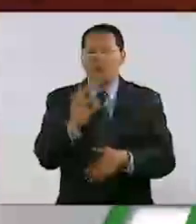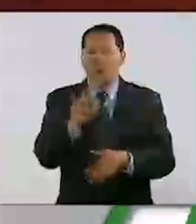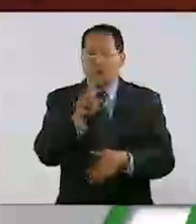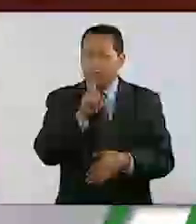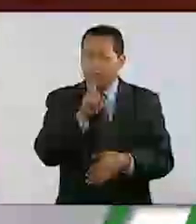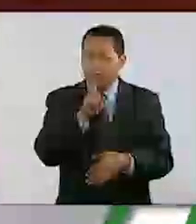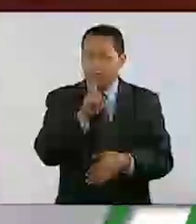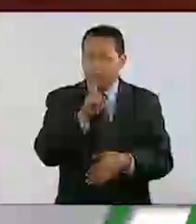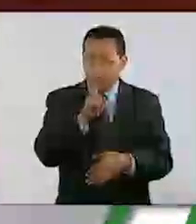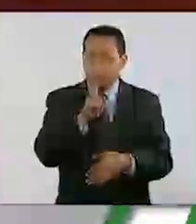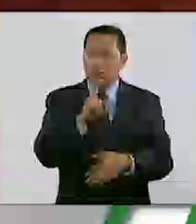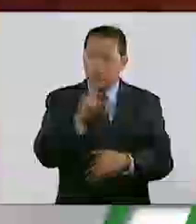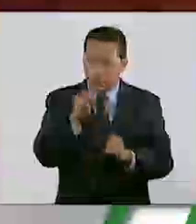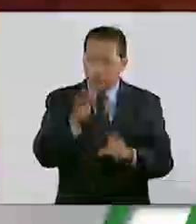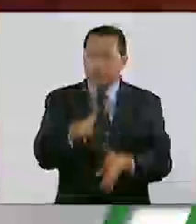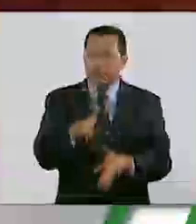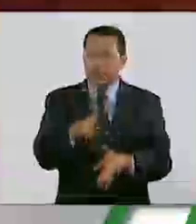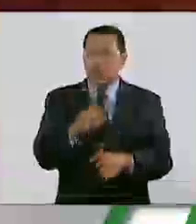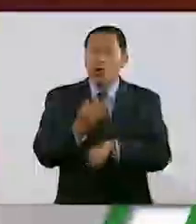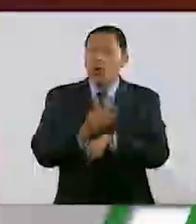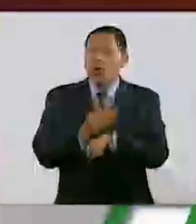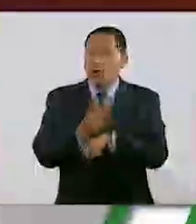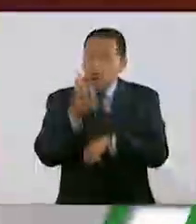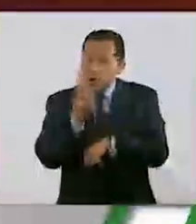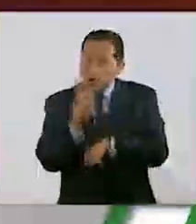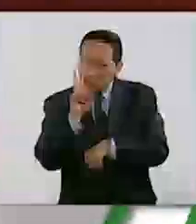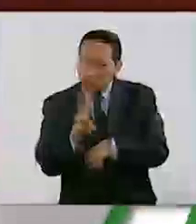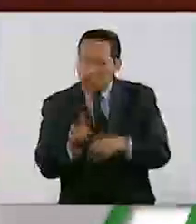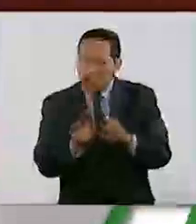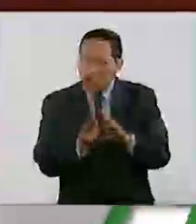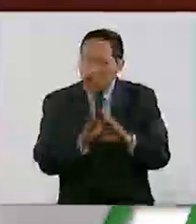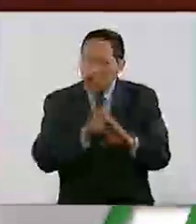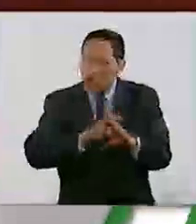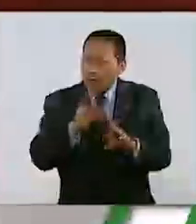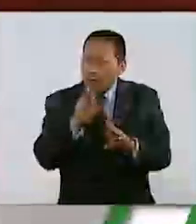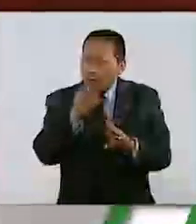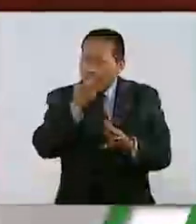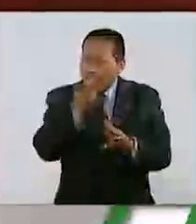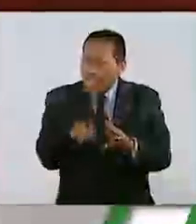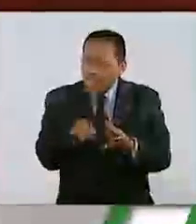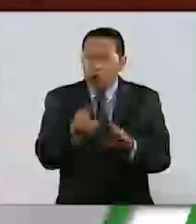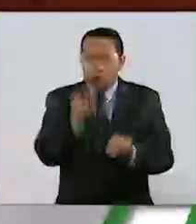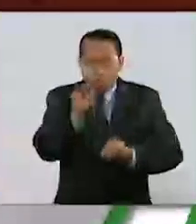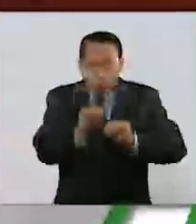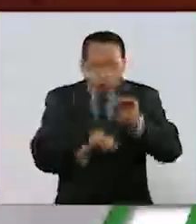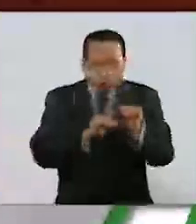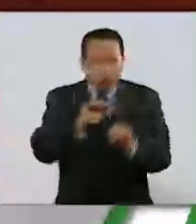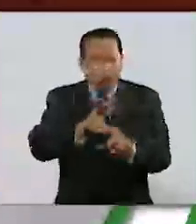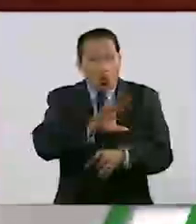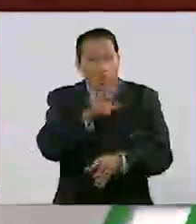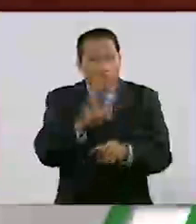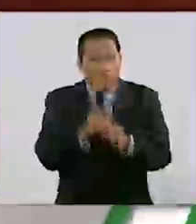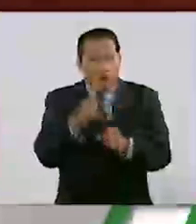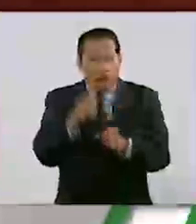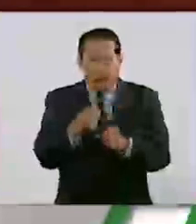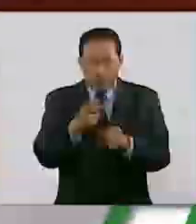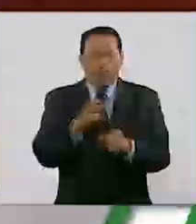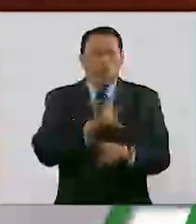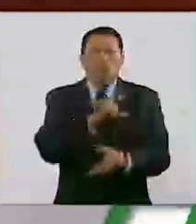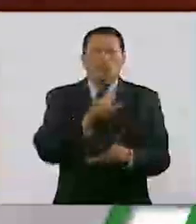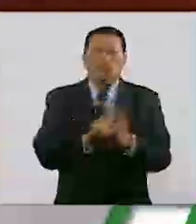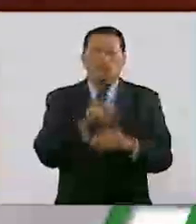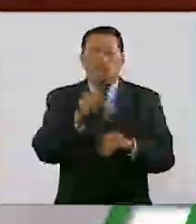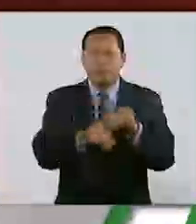Y ahorita estamos viendo cómo facilitamos la construcción de todo este cuerpo normativo